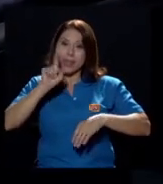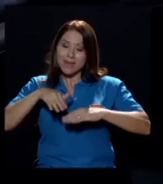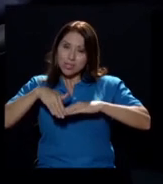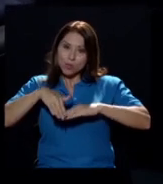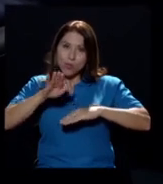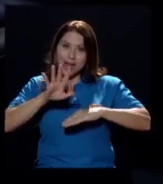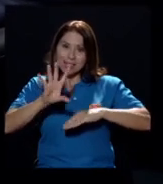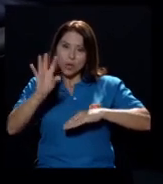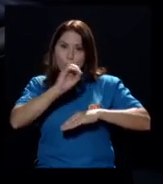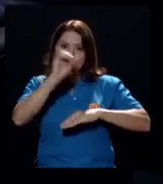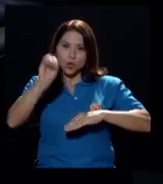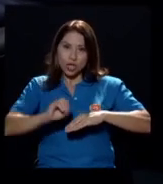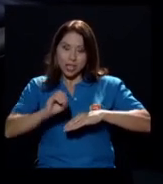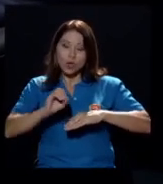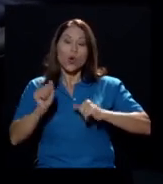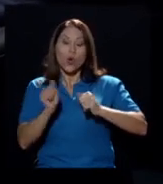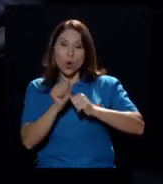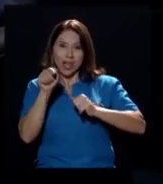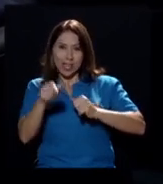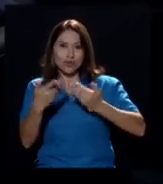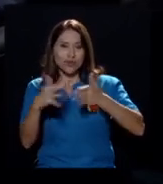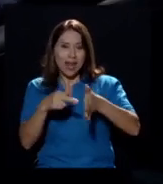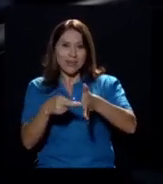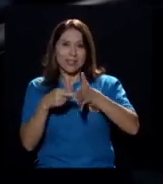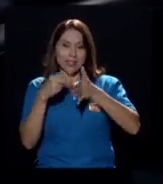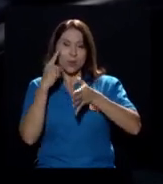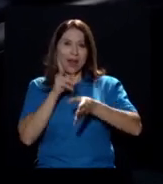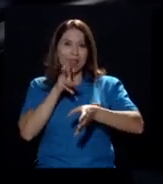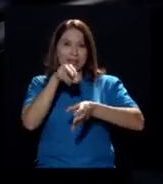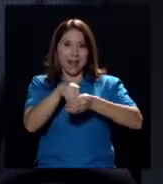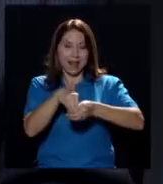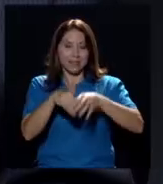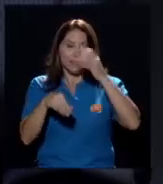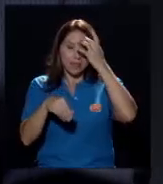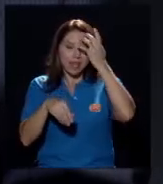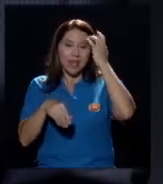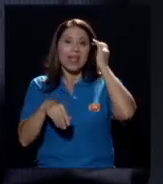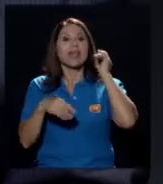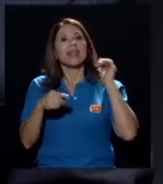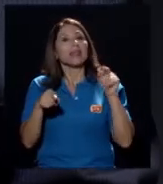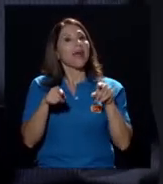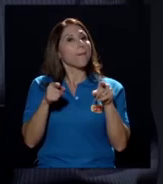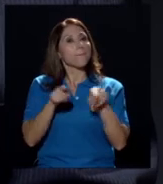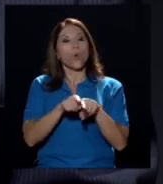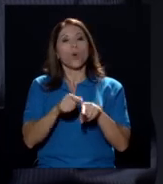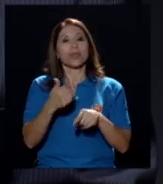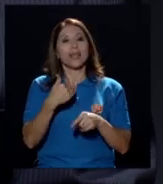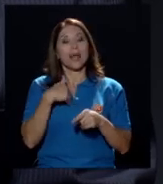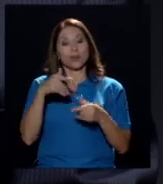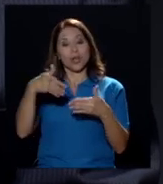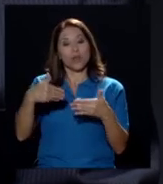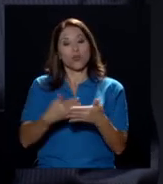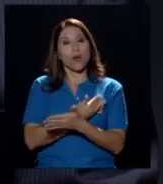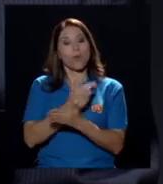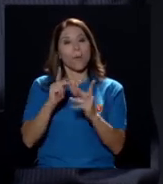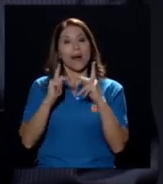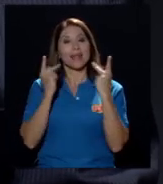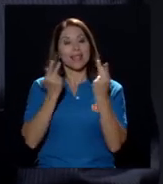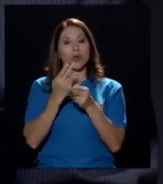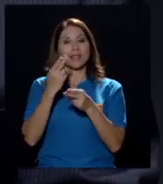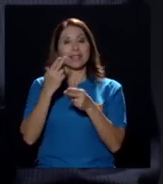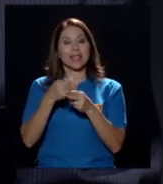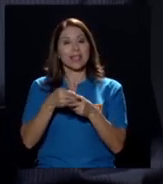precondición para entrar al Parlamento. Y tampoco teníamos ese nuevo partido, la alternativa para